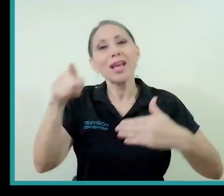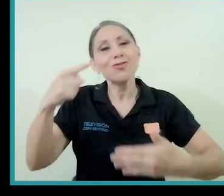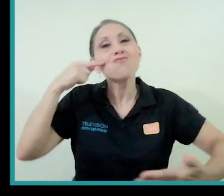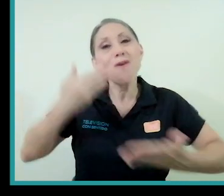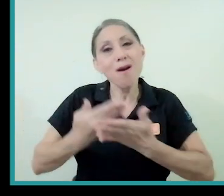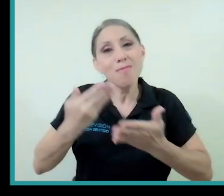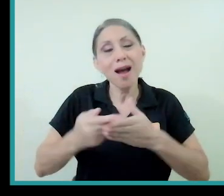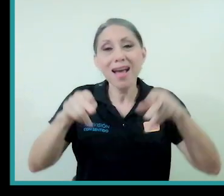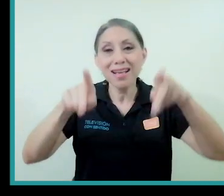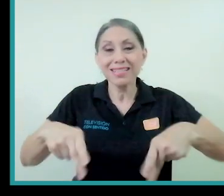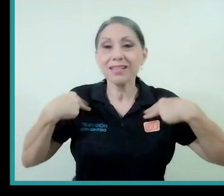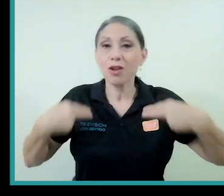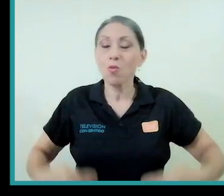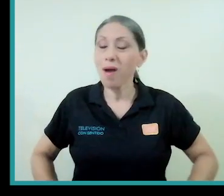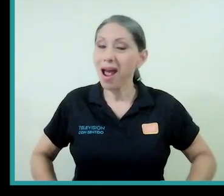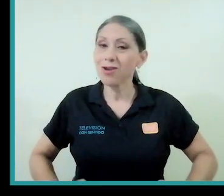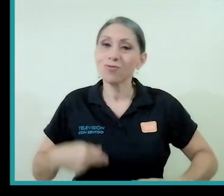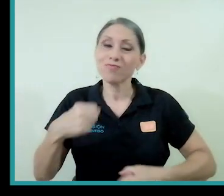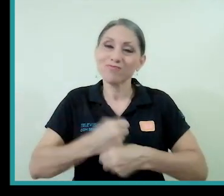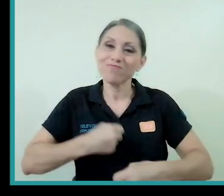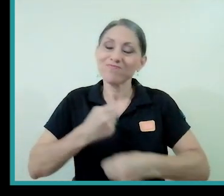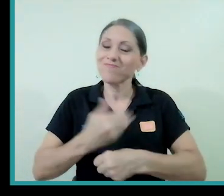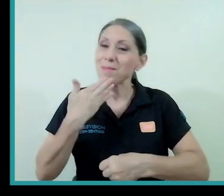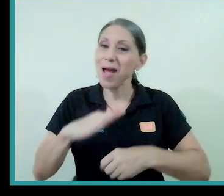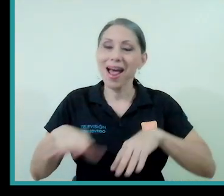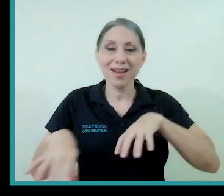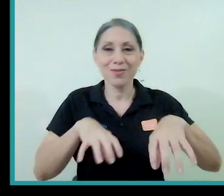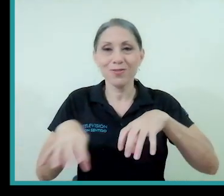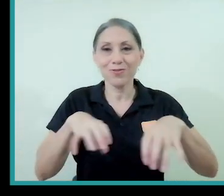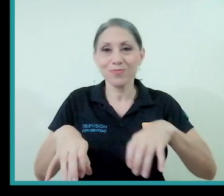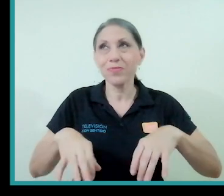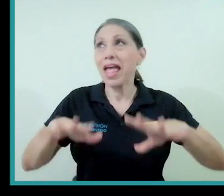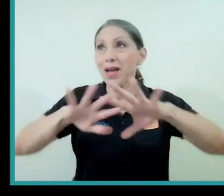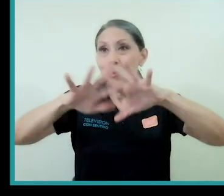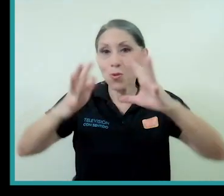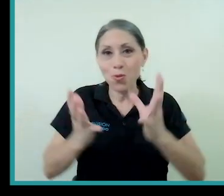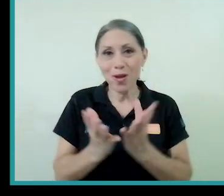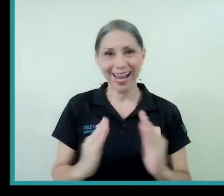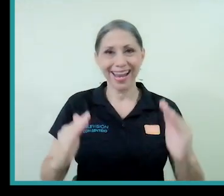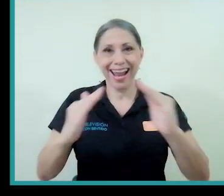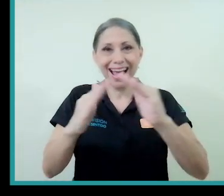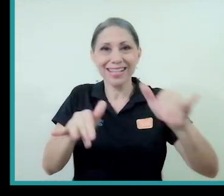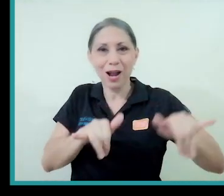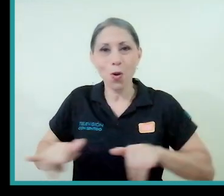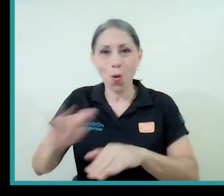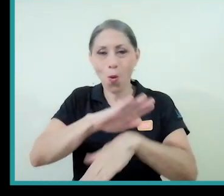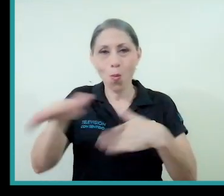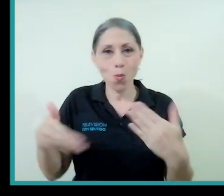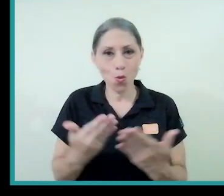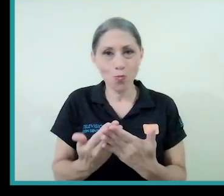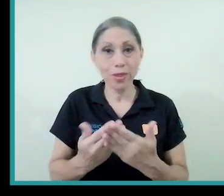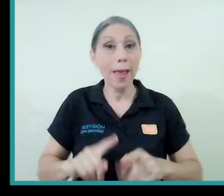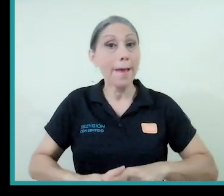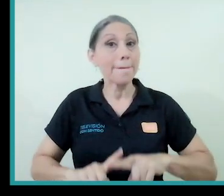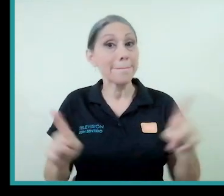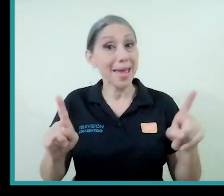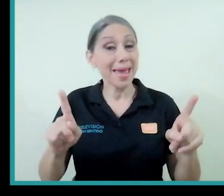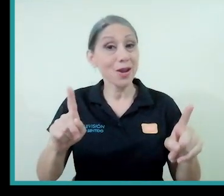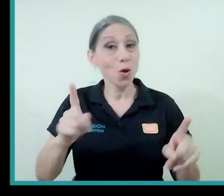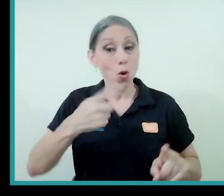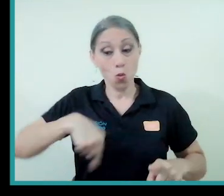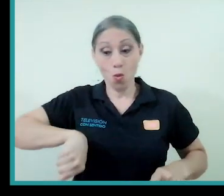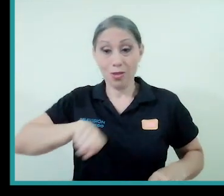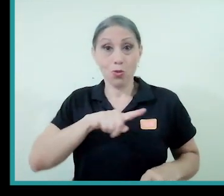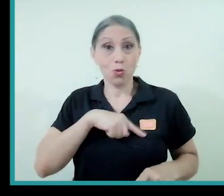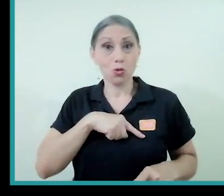del ser humano frente a esta casa común que tenemos. Pero cuando depositamos esa responsabilidad fuera de